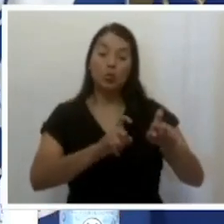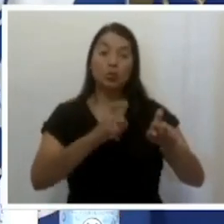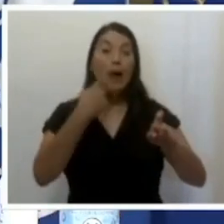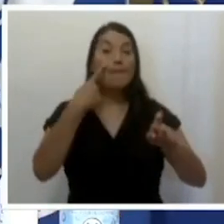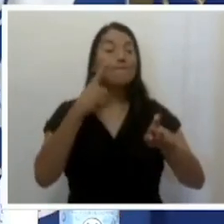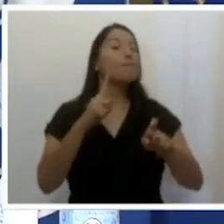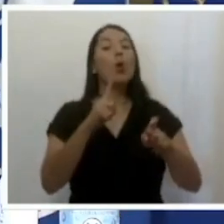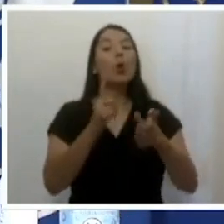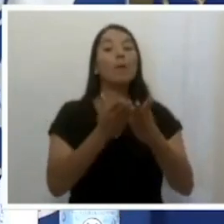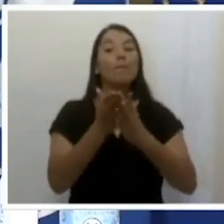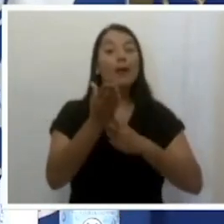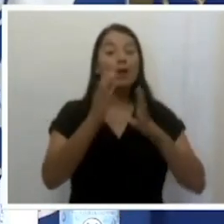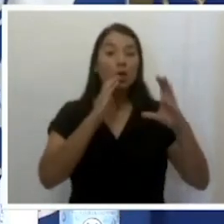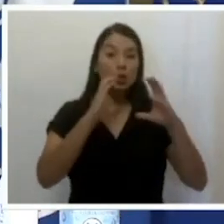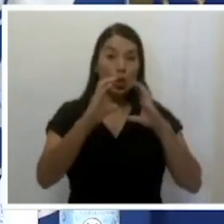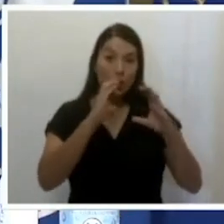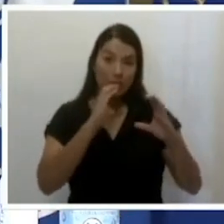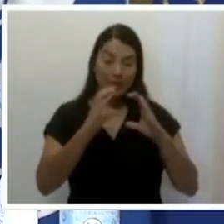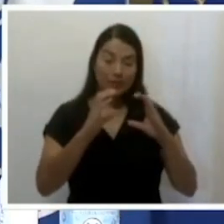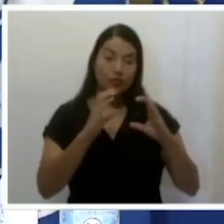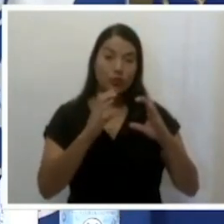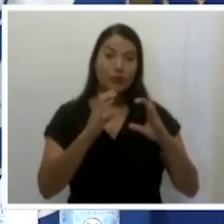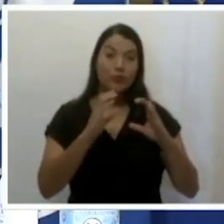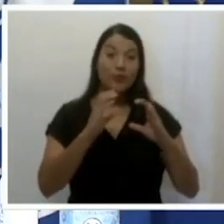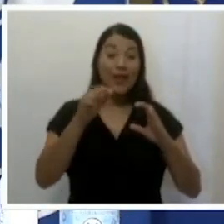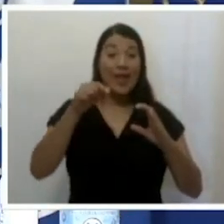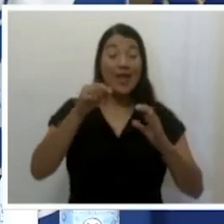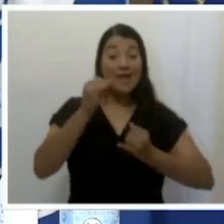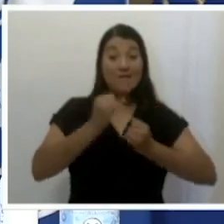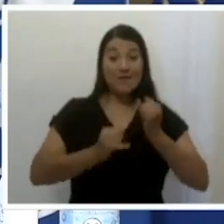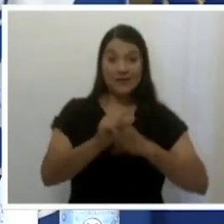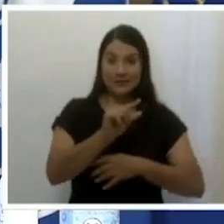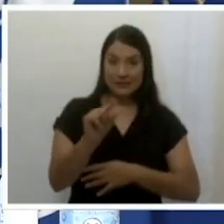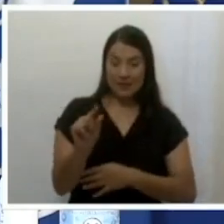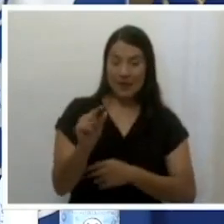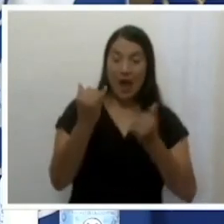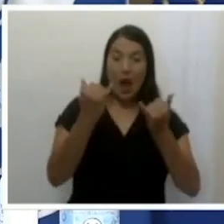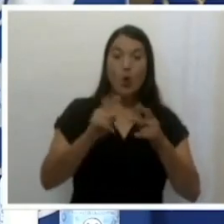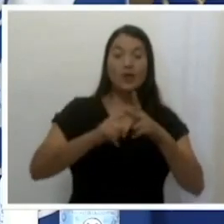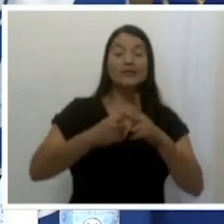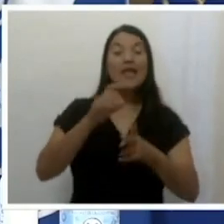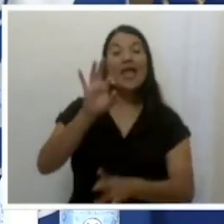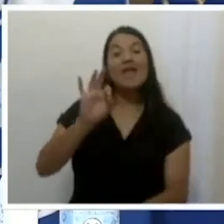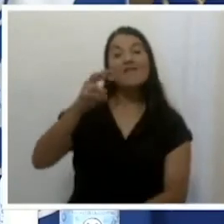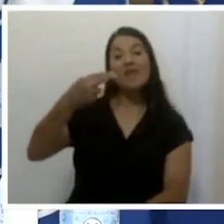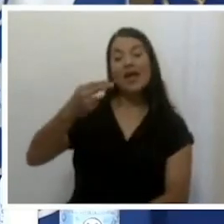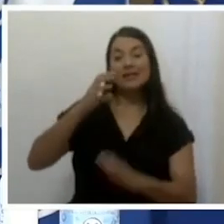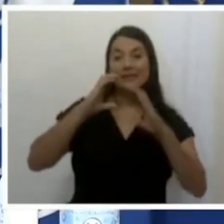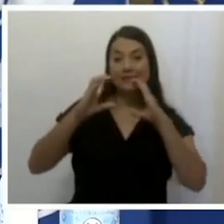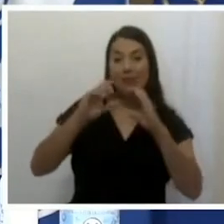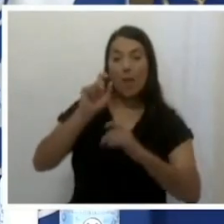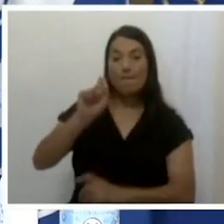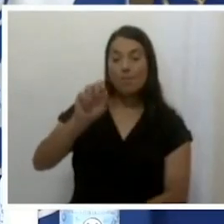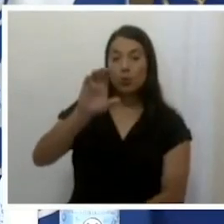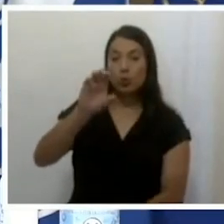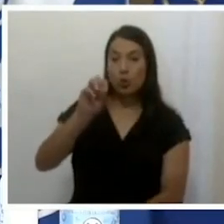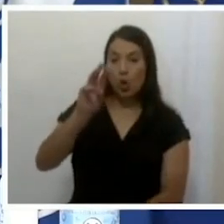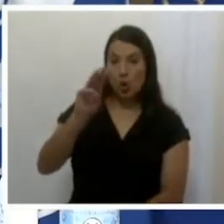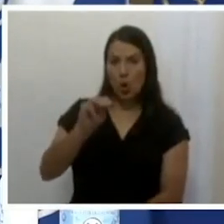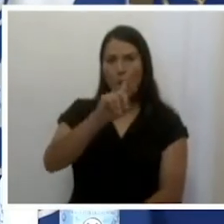vía remota por parte de los medios en los fines de semana. Iniciamos con FHcomunicación.com.